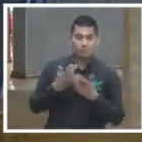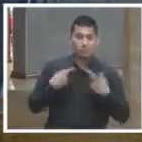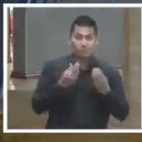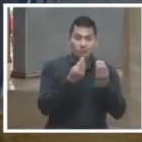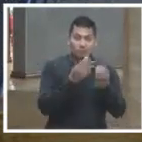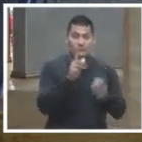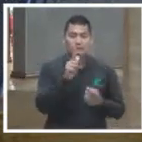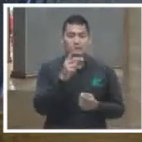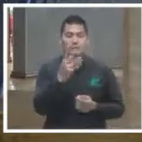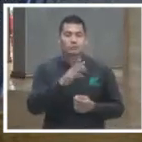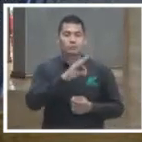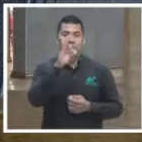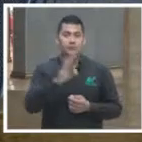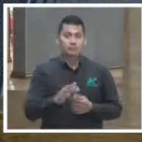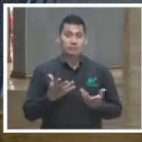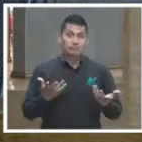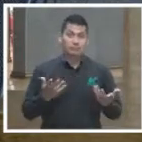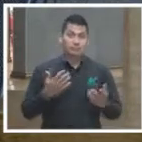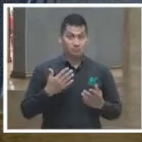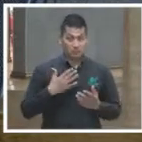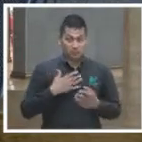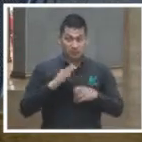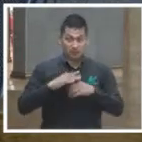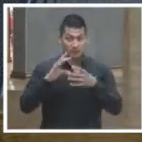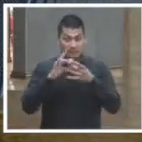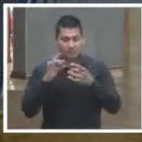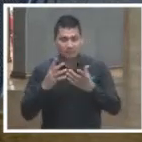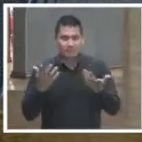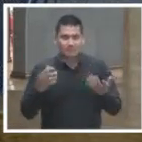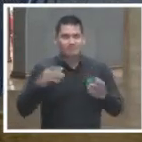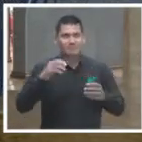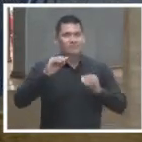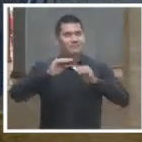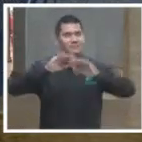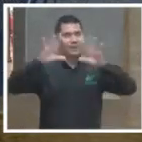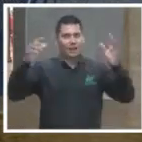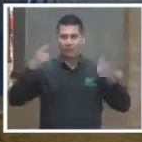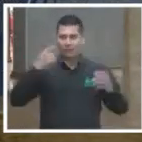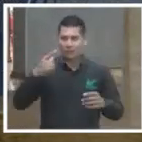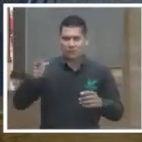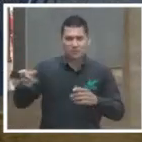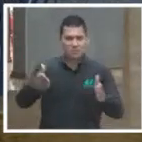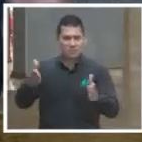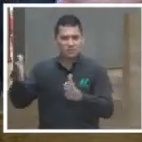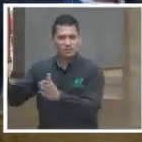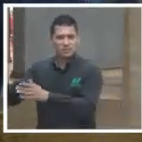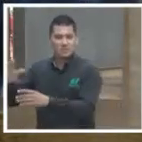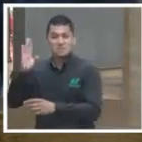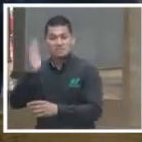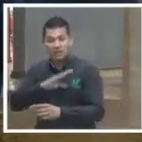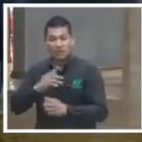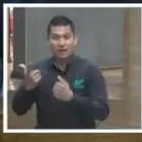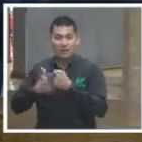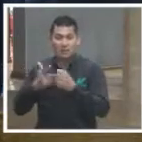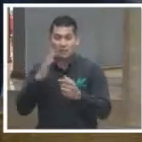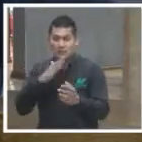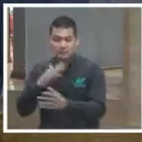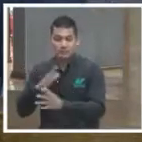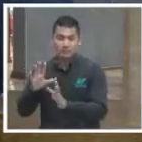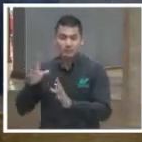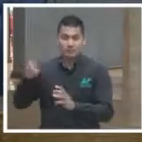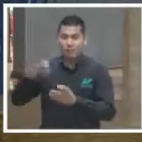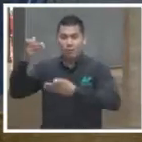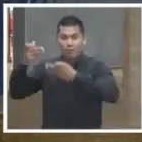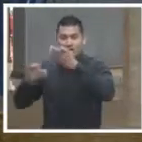Aquí no necesito abundar mucho, desde luego que había una clara violación del debido proceso, la Corte tenía dos posibilidades,